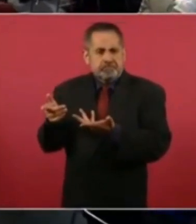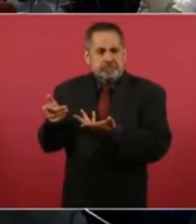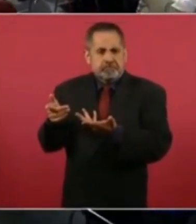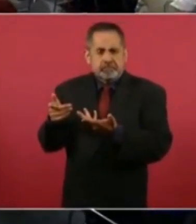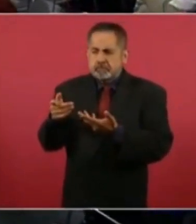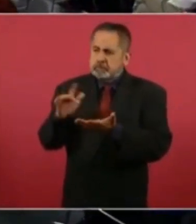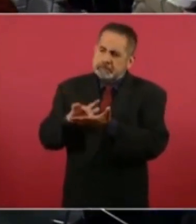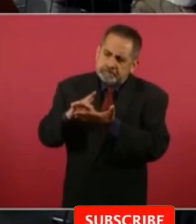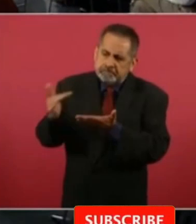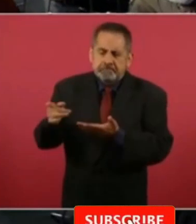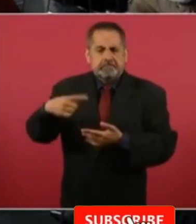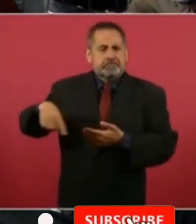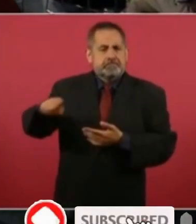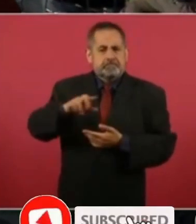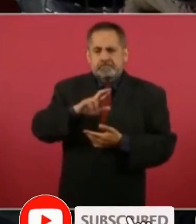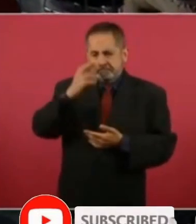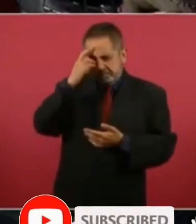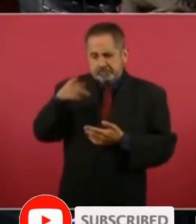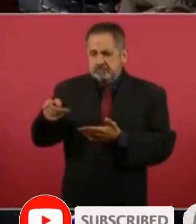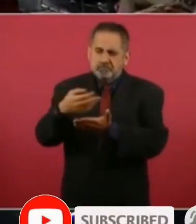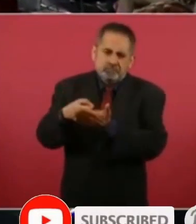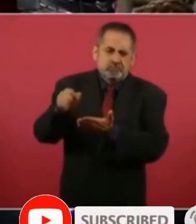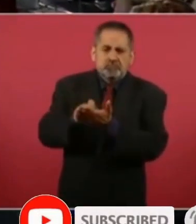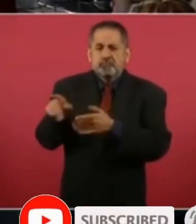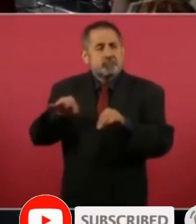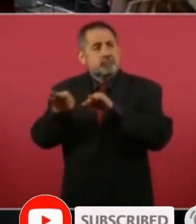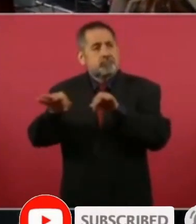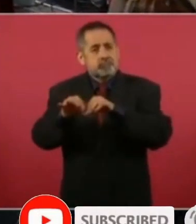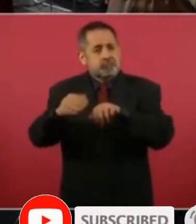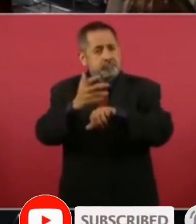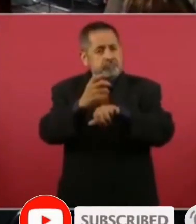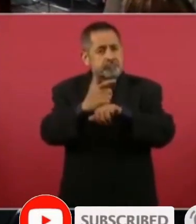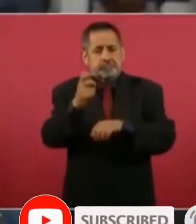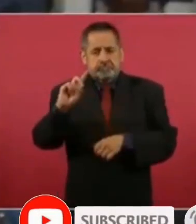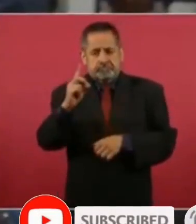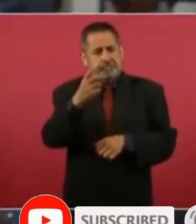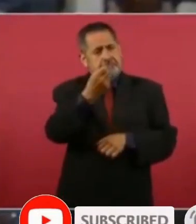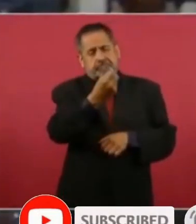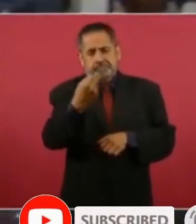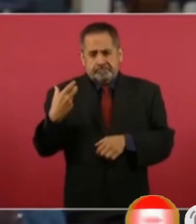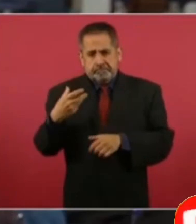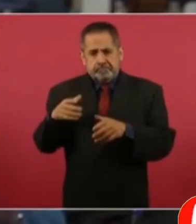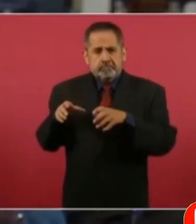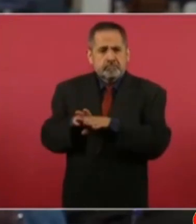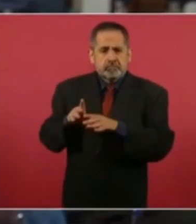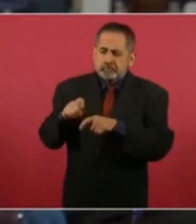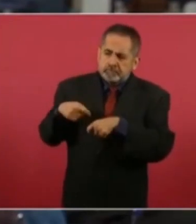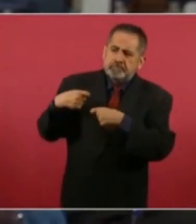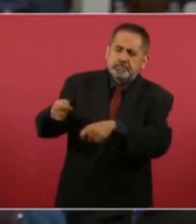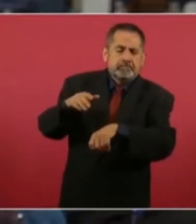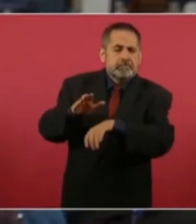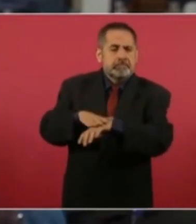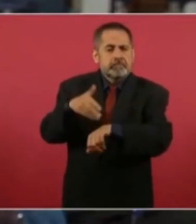de las remesas, lo de ser héroes y heroínas? Por ejemplo, sólo como ejemplo, con matrículas consulares,